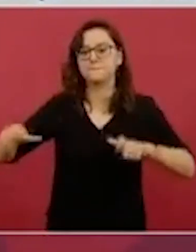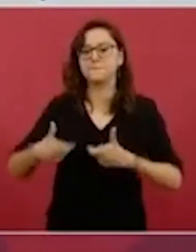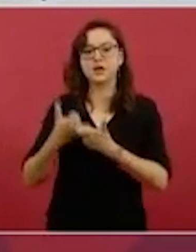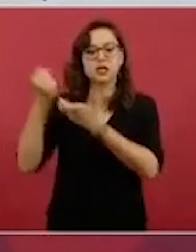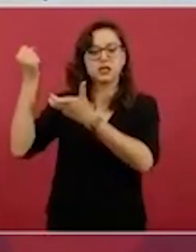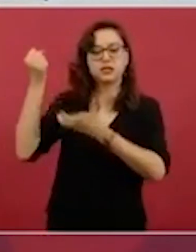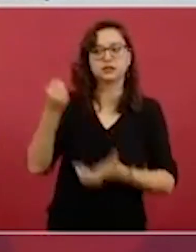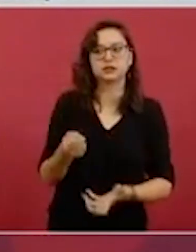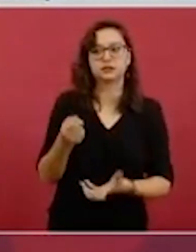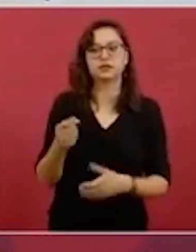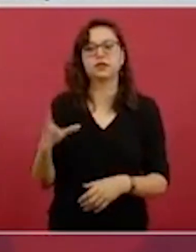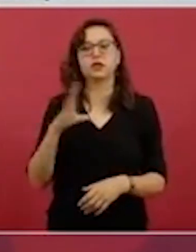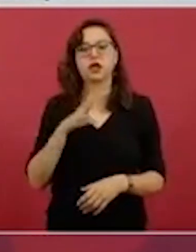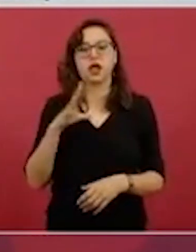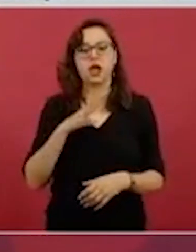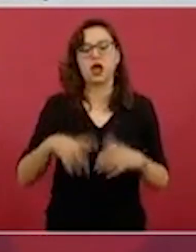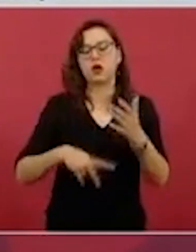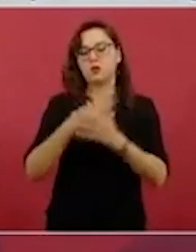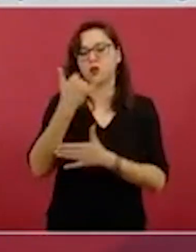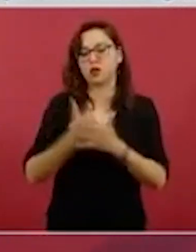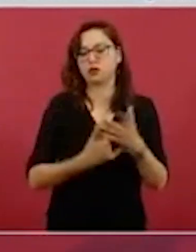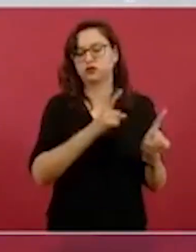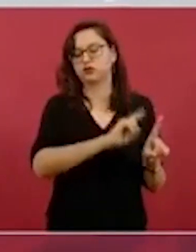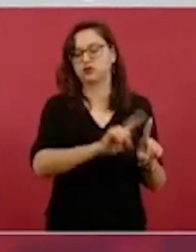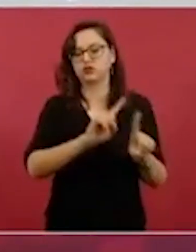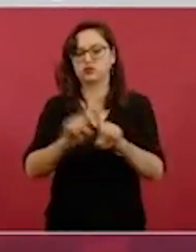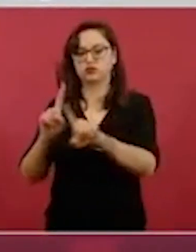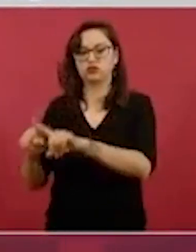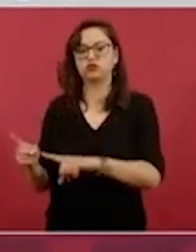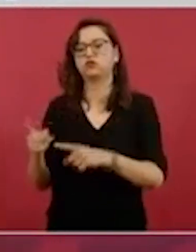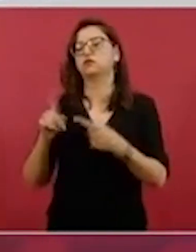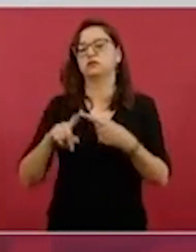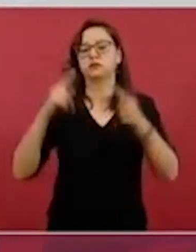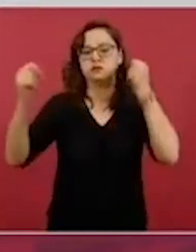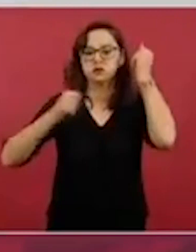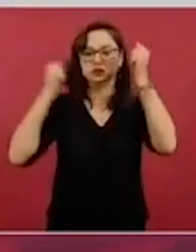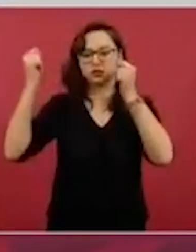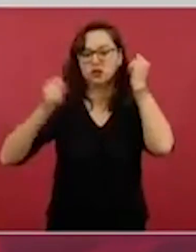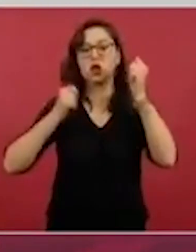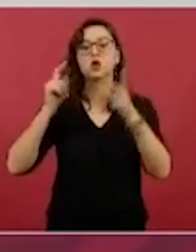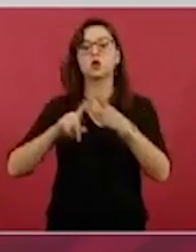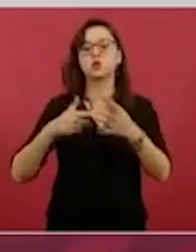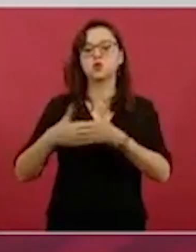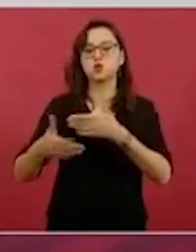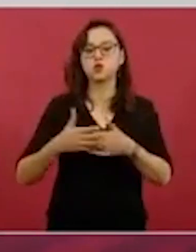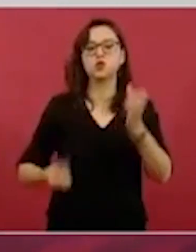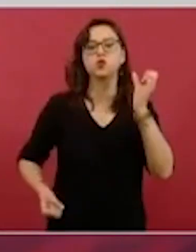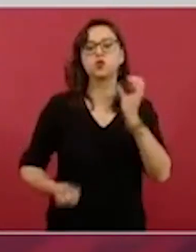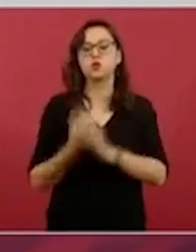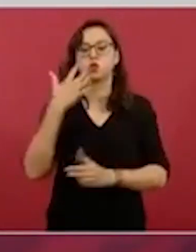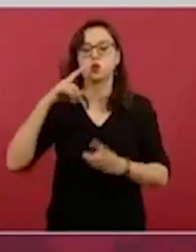Tenemos un portafolio de proyectos, pero voy a ser muy breve, que son sector turístico, todo lo que tiene que ver con innovación